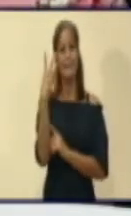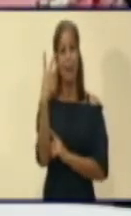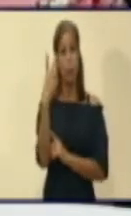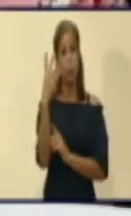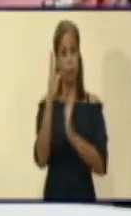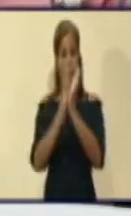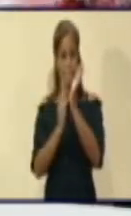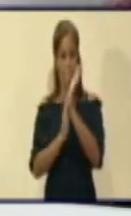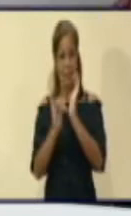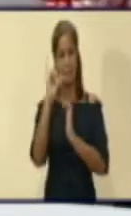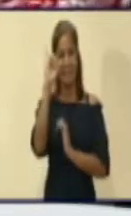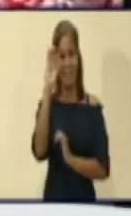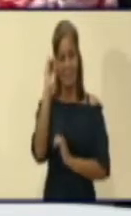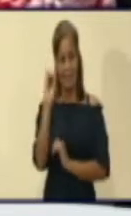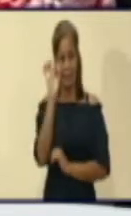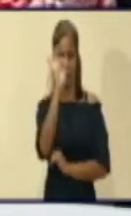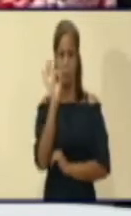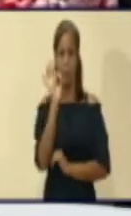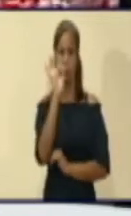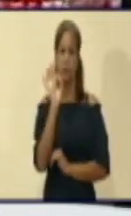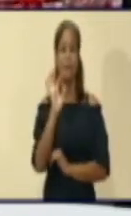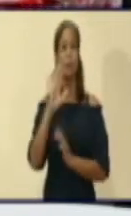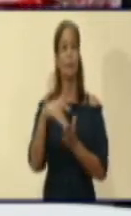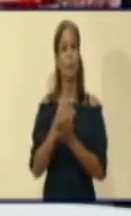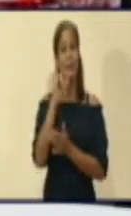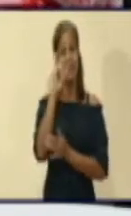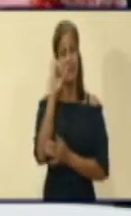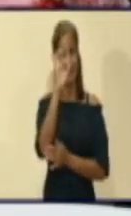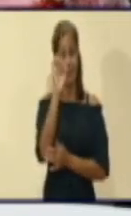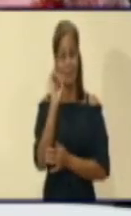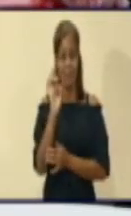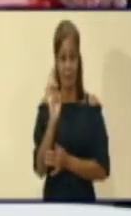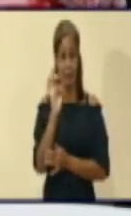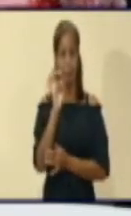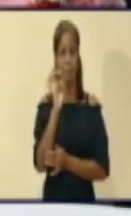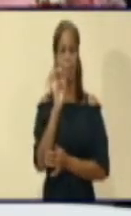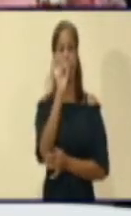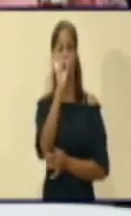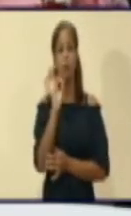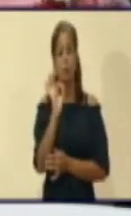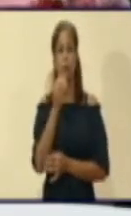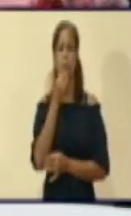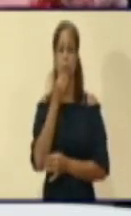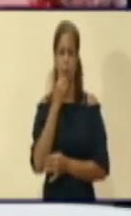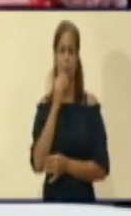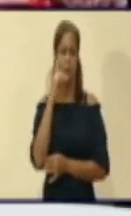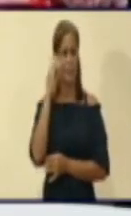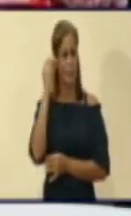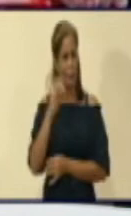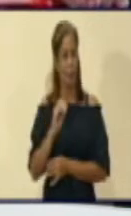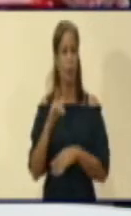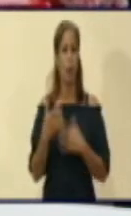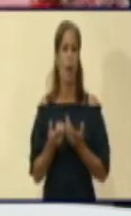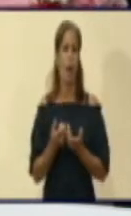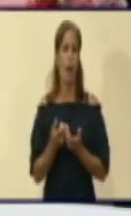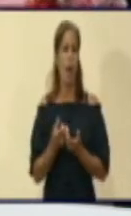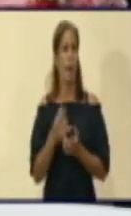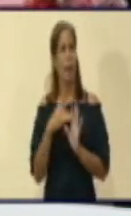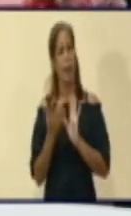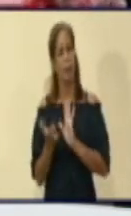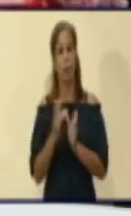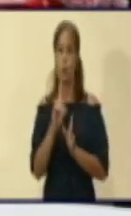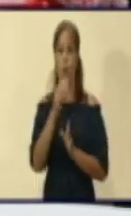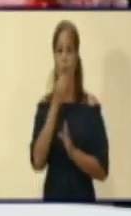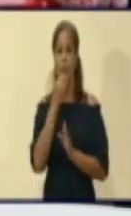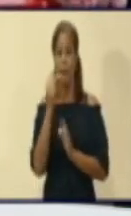60%. Ese 60% nosotros enfatizar en que si es inferior a 1.528 pesos, que es el